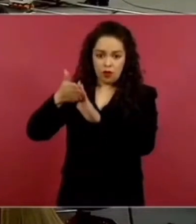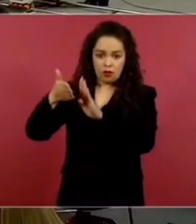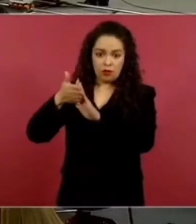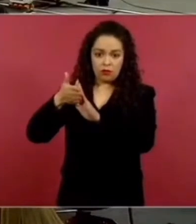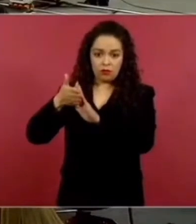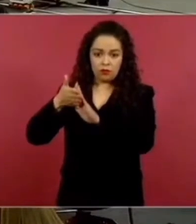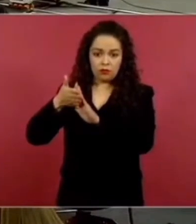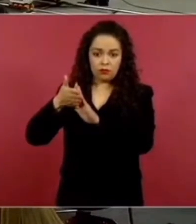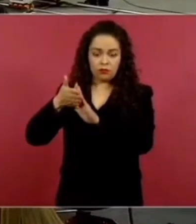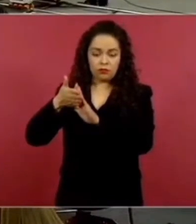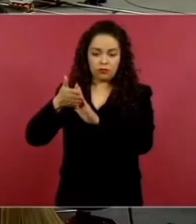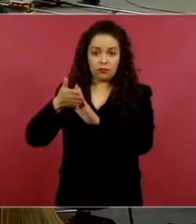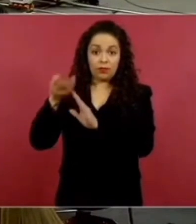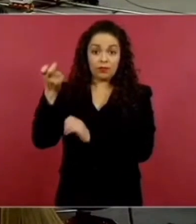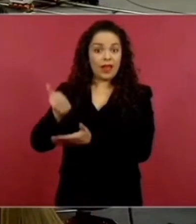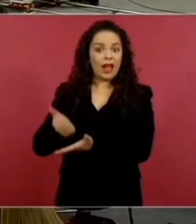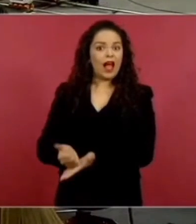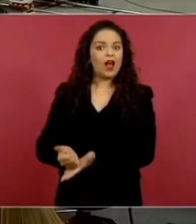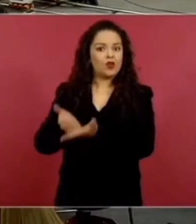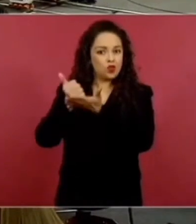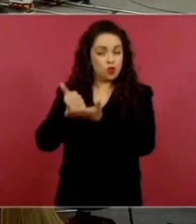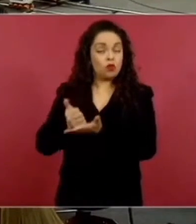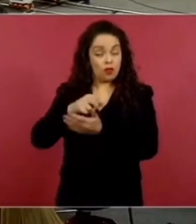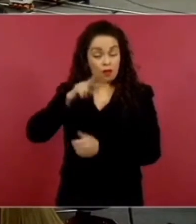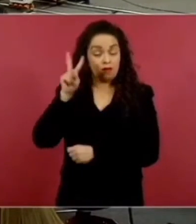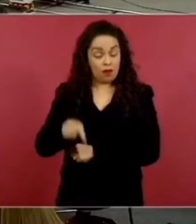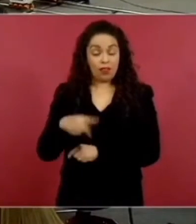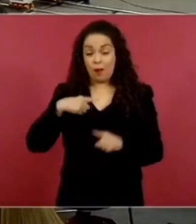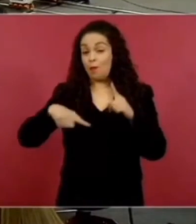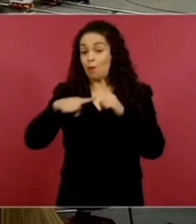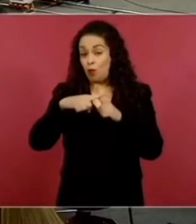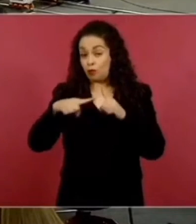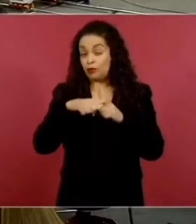que esto va a ayudar mucho porque